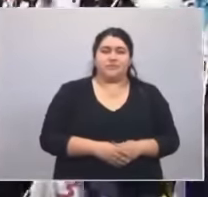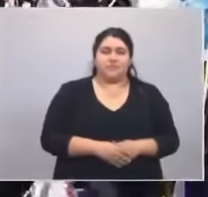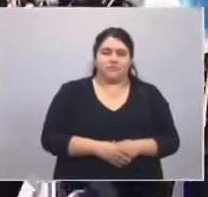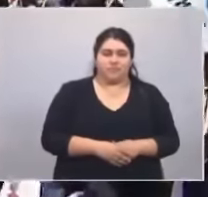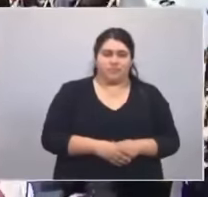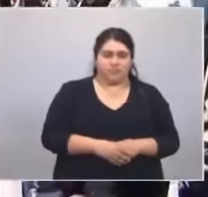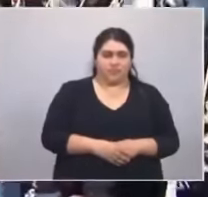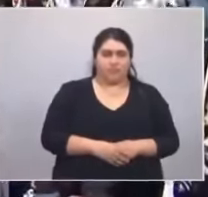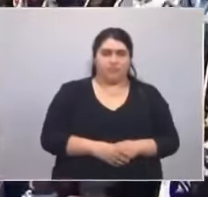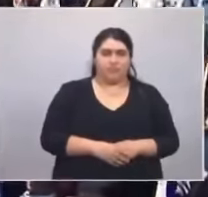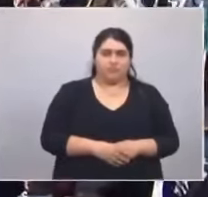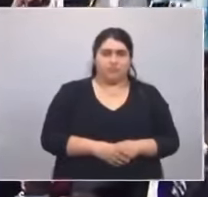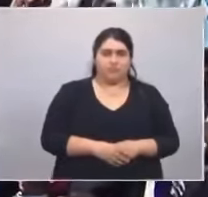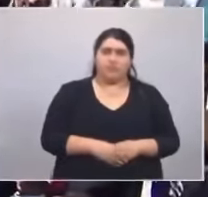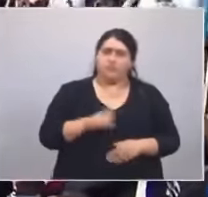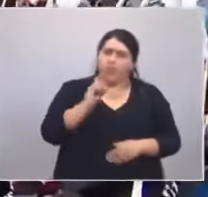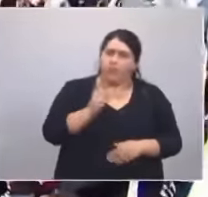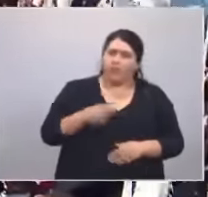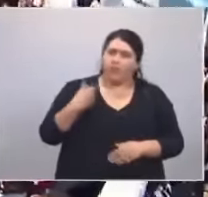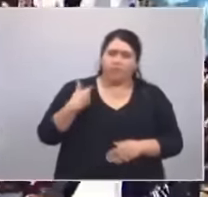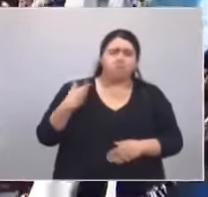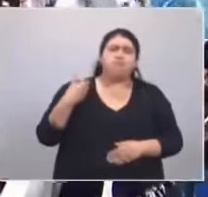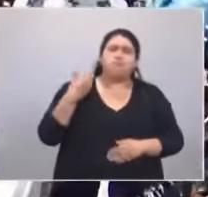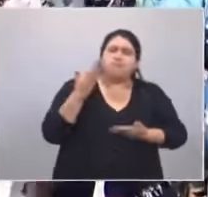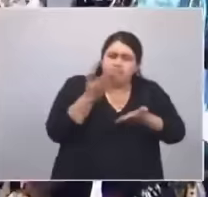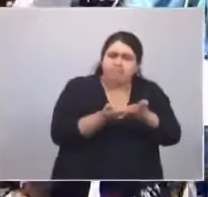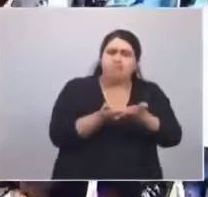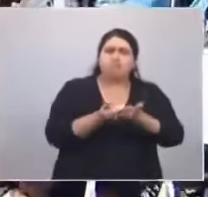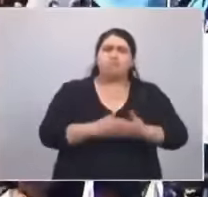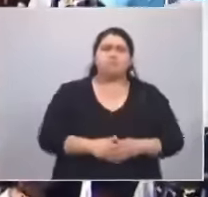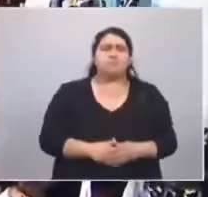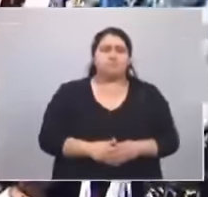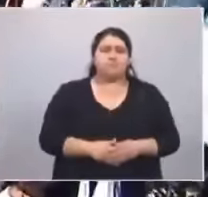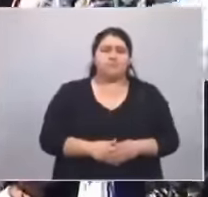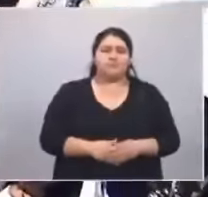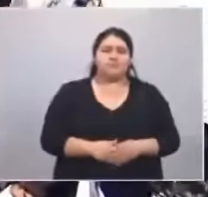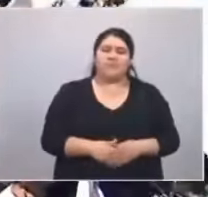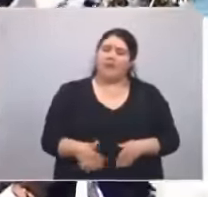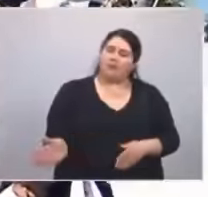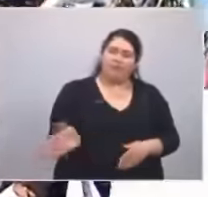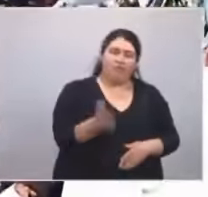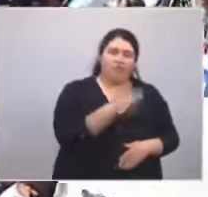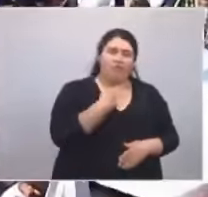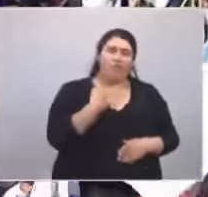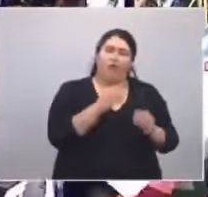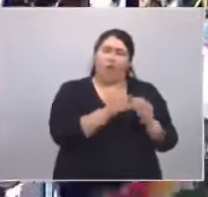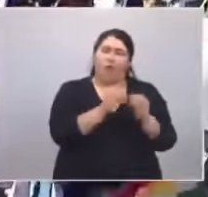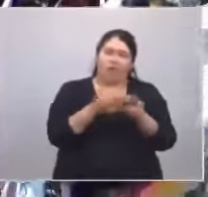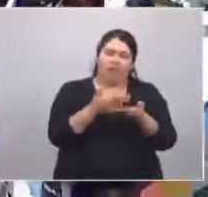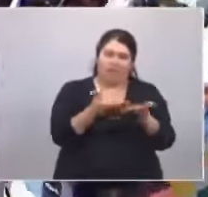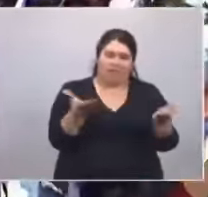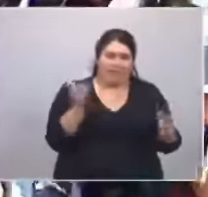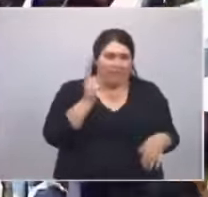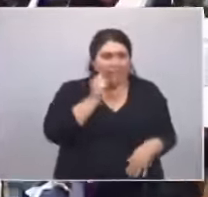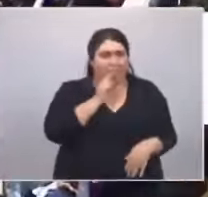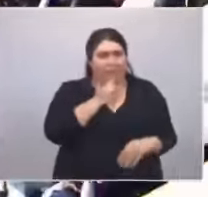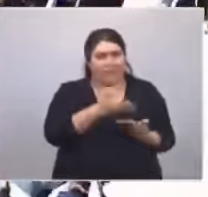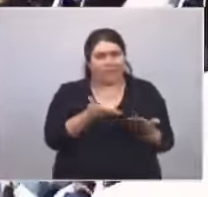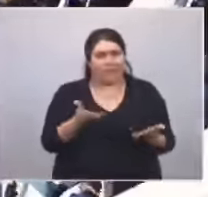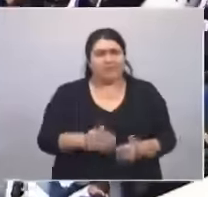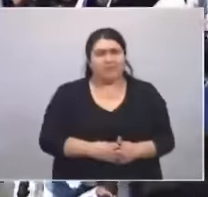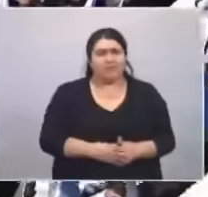Vengo además, queridos compañeros y compañeras,